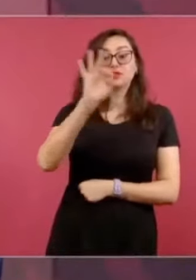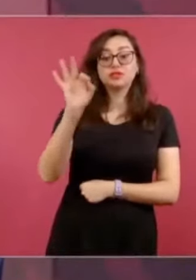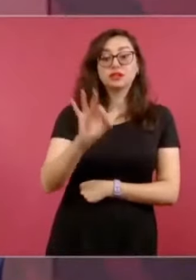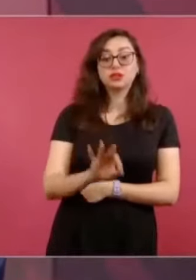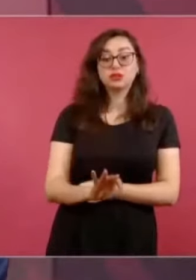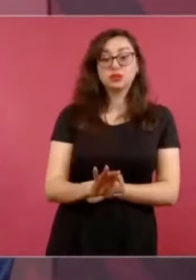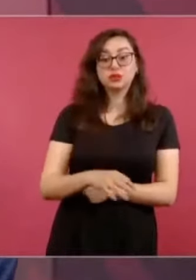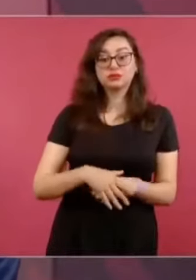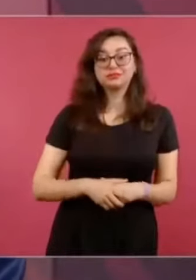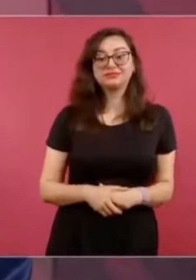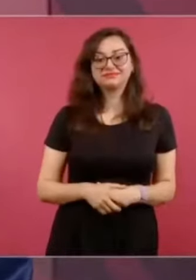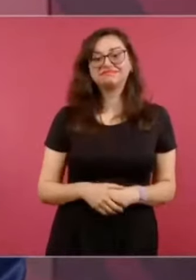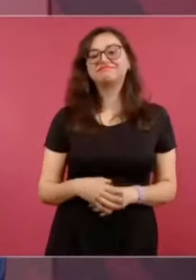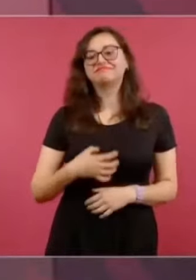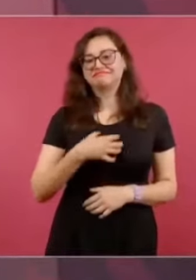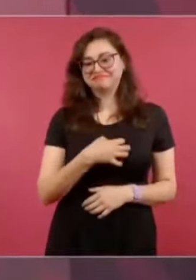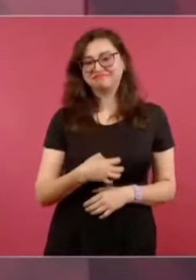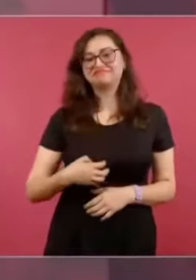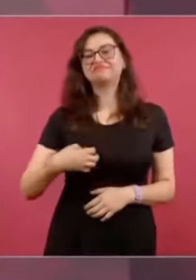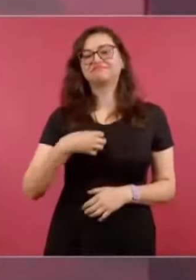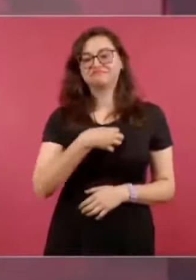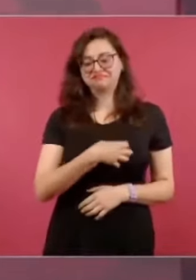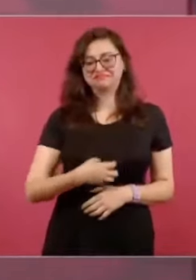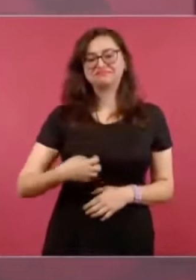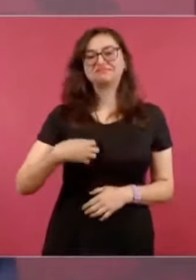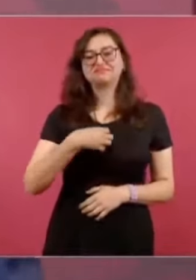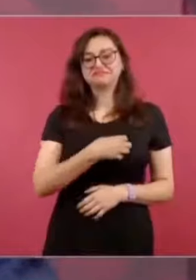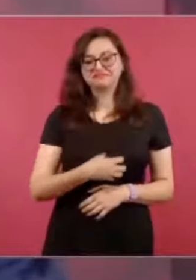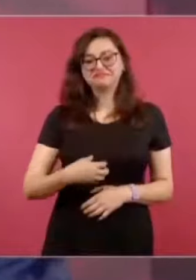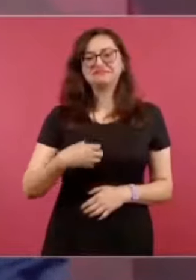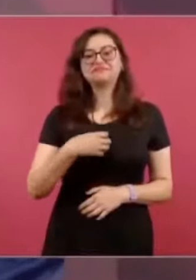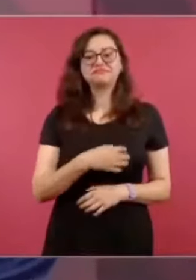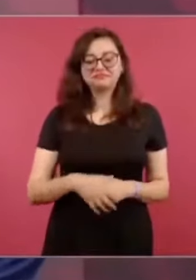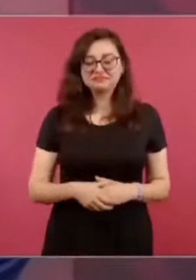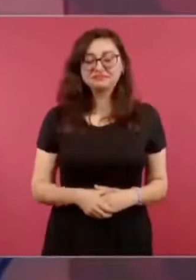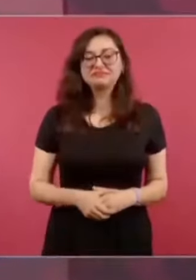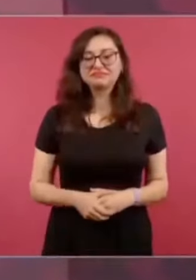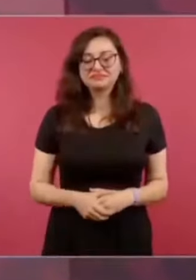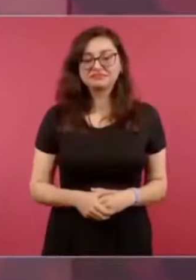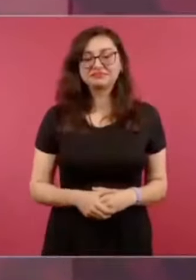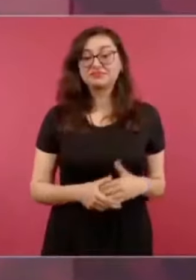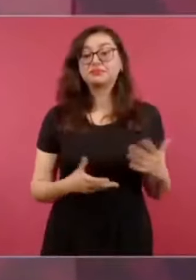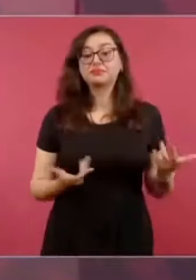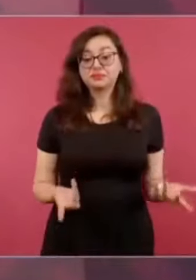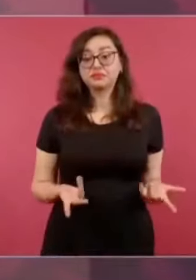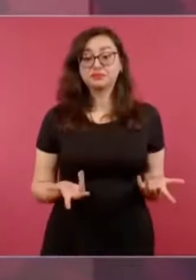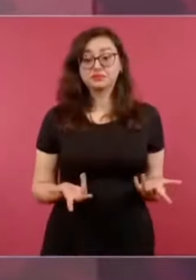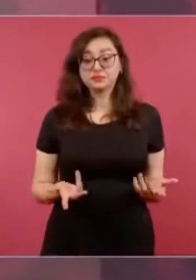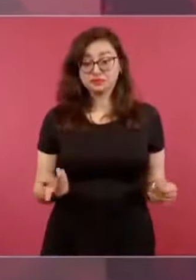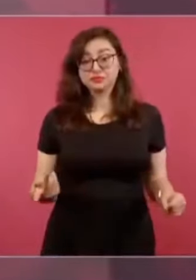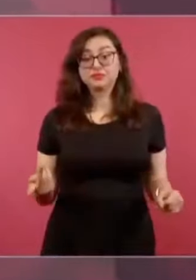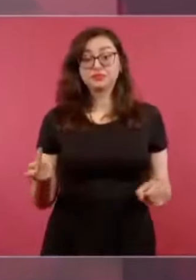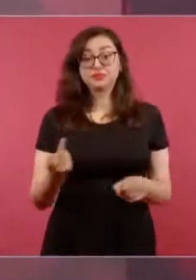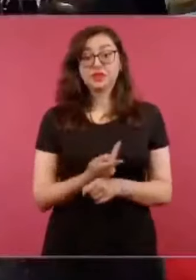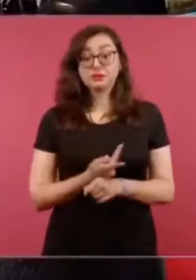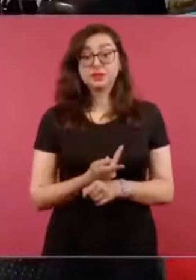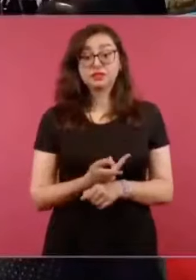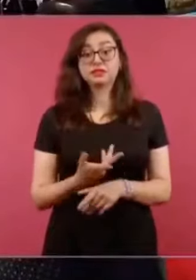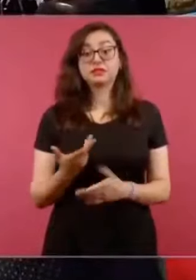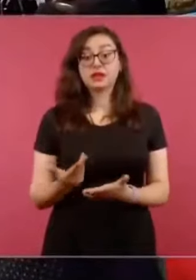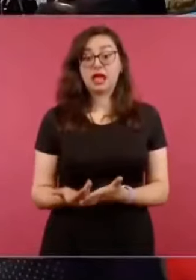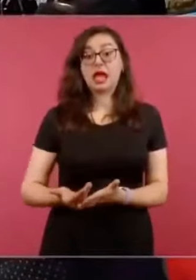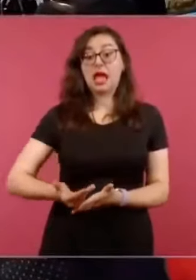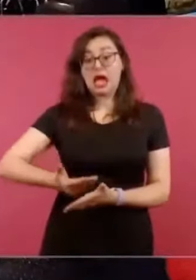Estoy muy contento porque se padeció mucho también durante el periodo